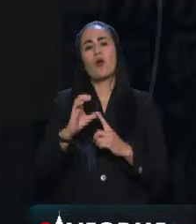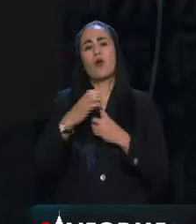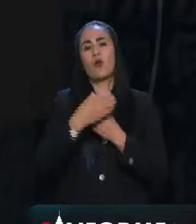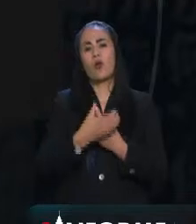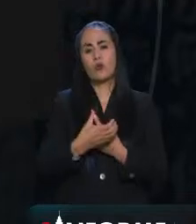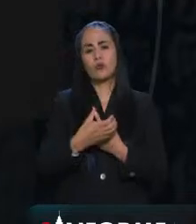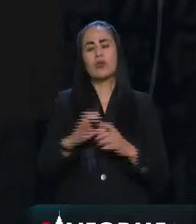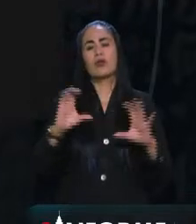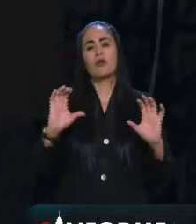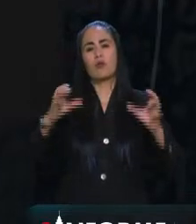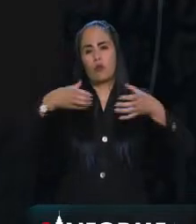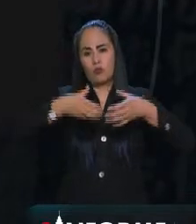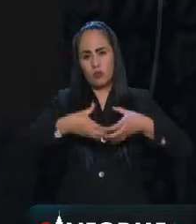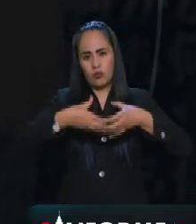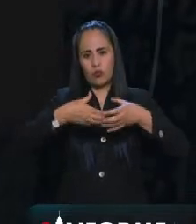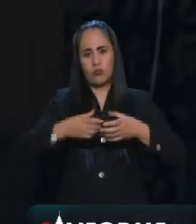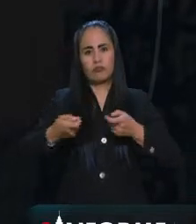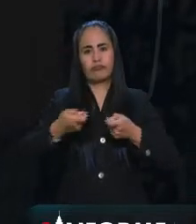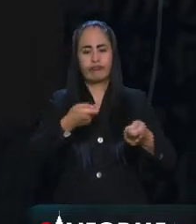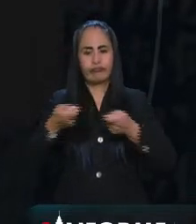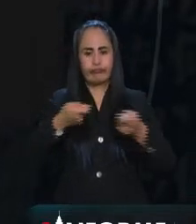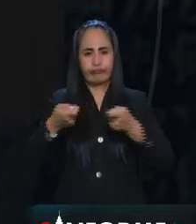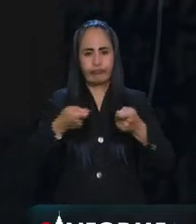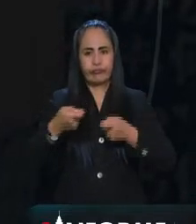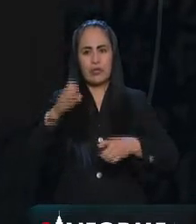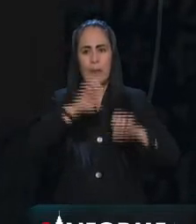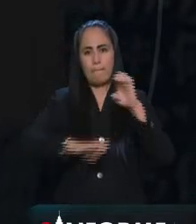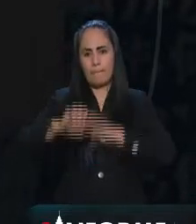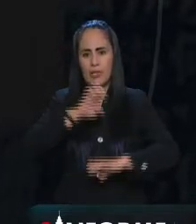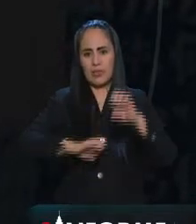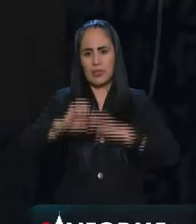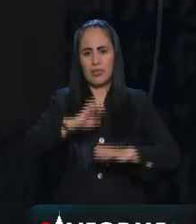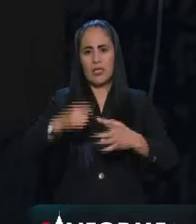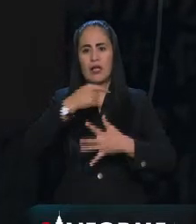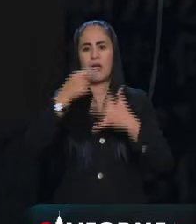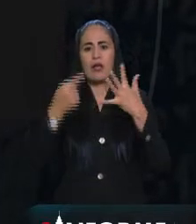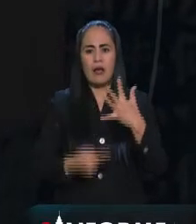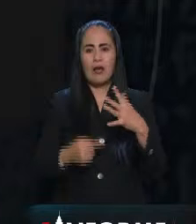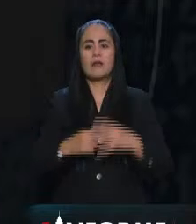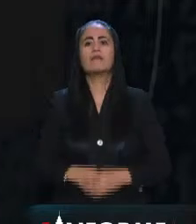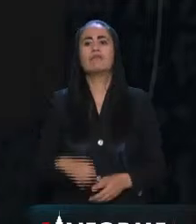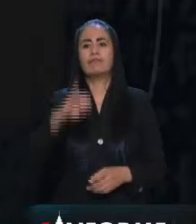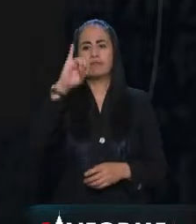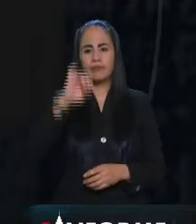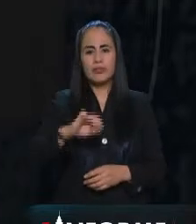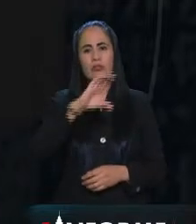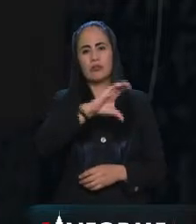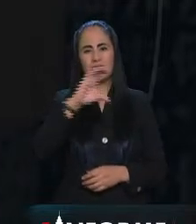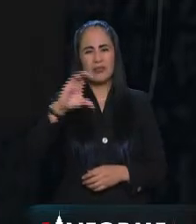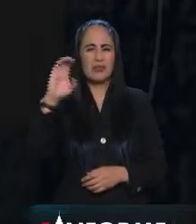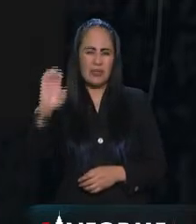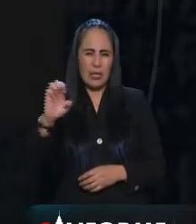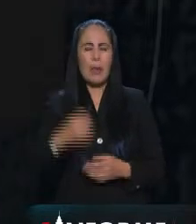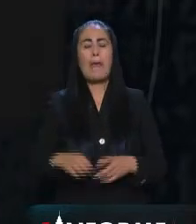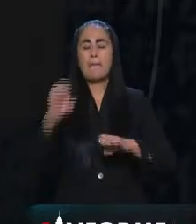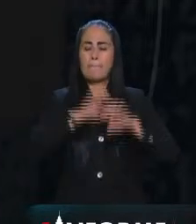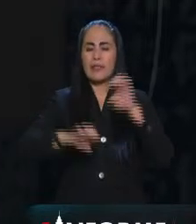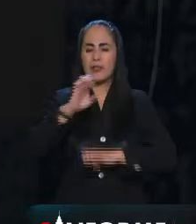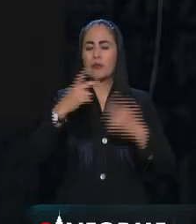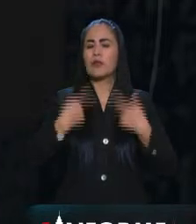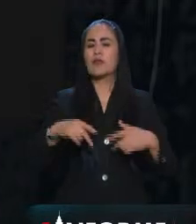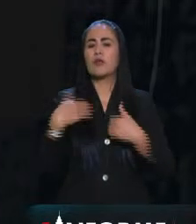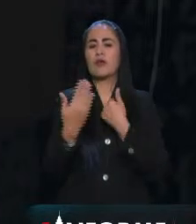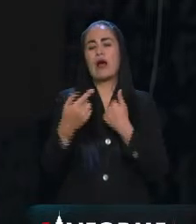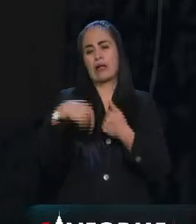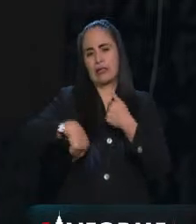Empresarial se informó que el encuentro se dio en un ambiente de cordialidad para hablar sobre los planes y prioridades de los empresarios para este 2022